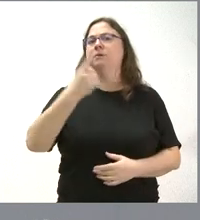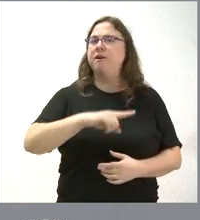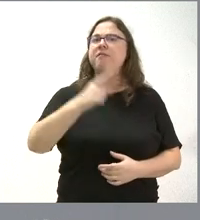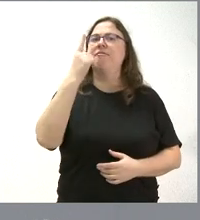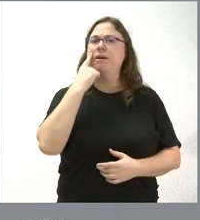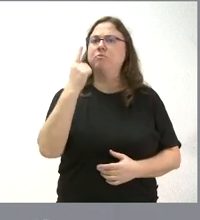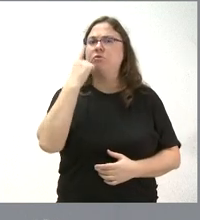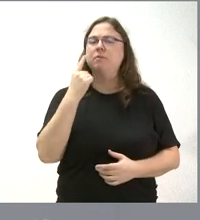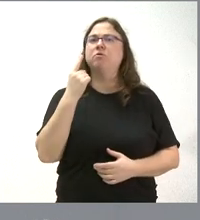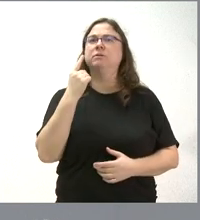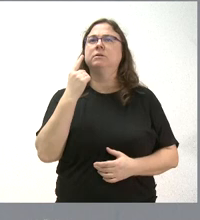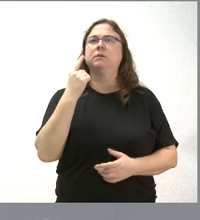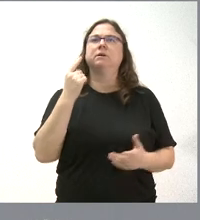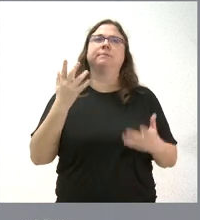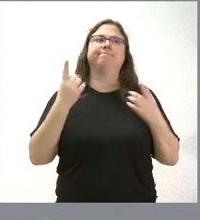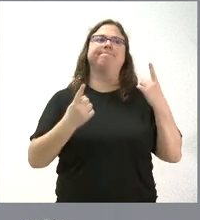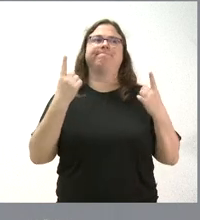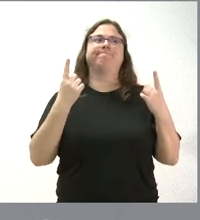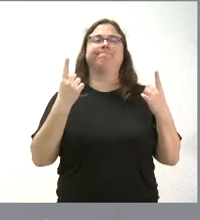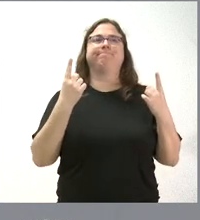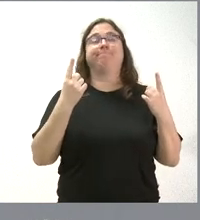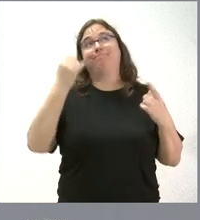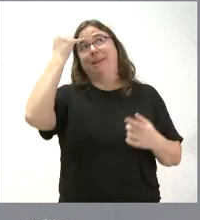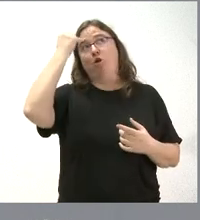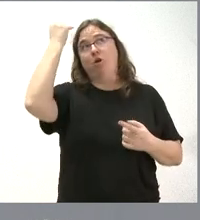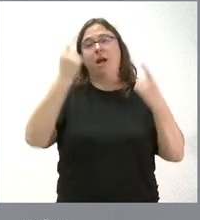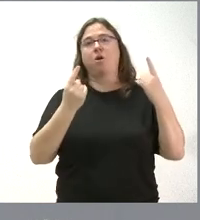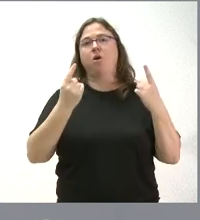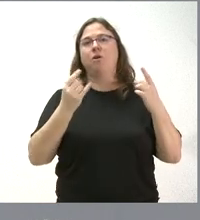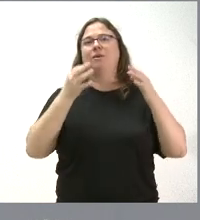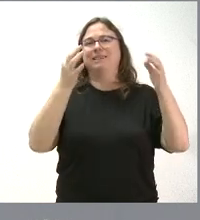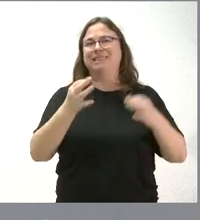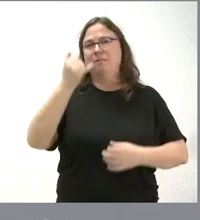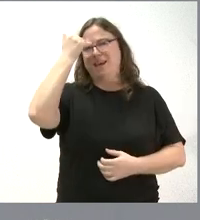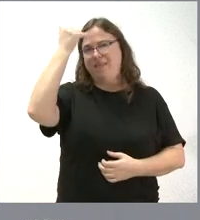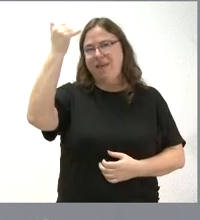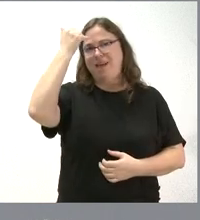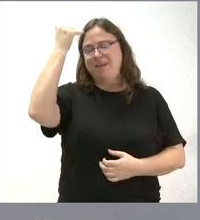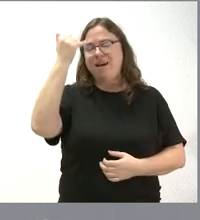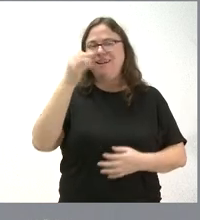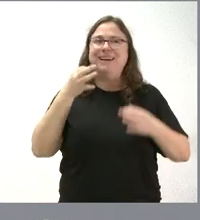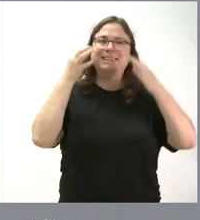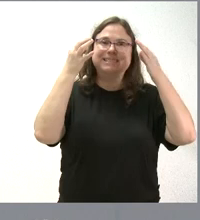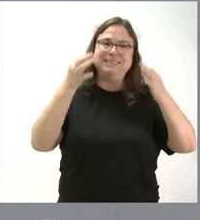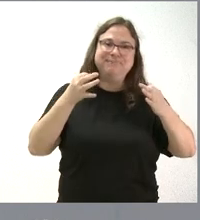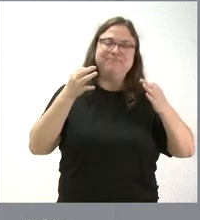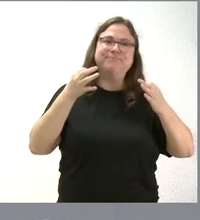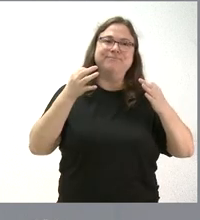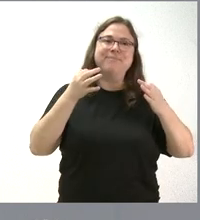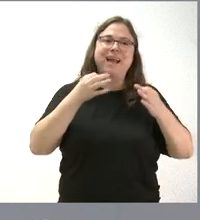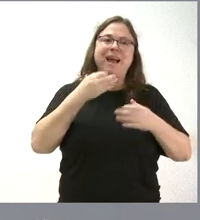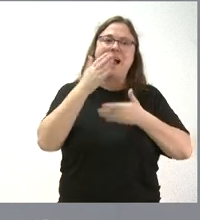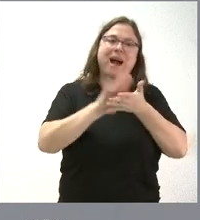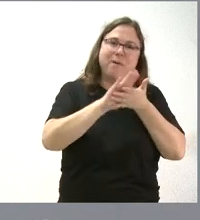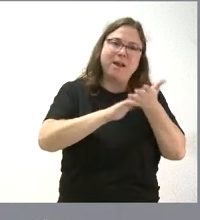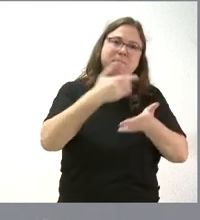determinadas instancias ideológicas siempre la misma idea de intentar hablar mal de los productos